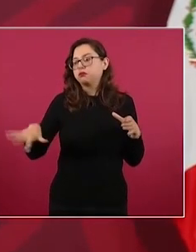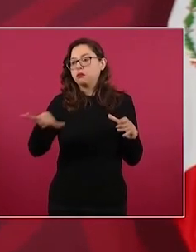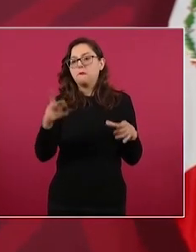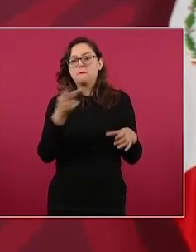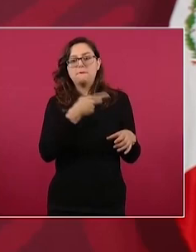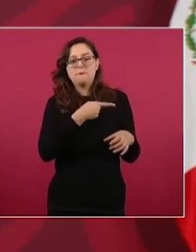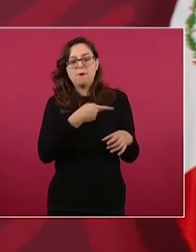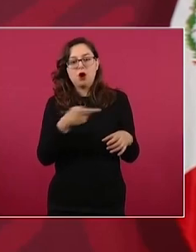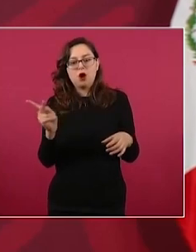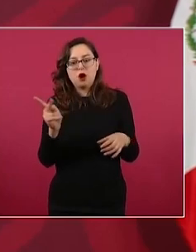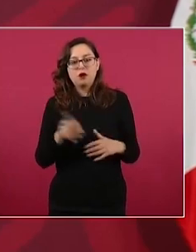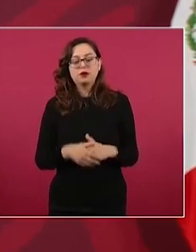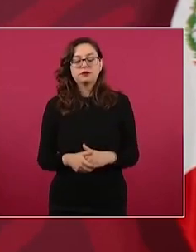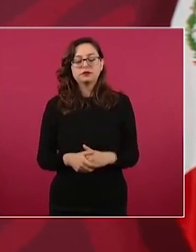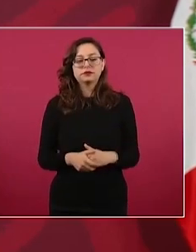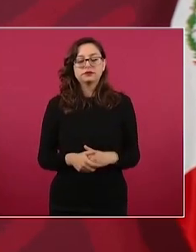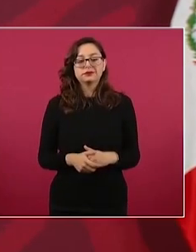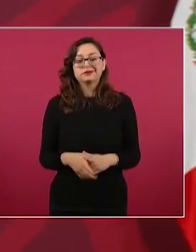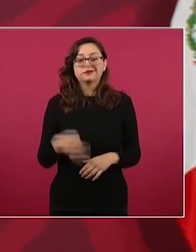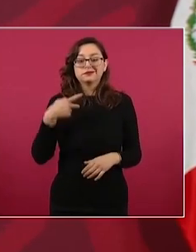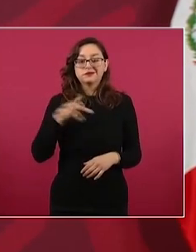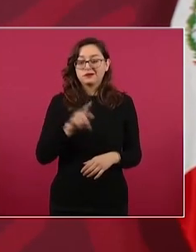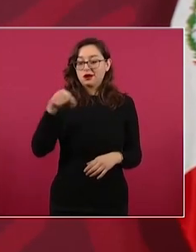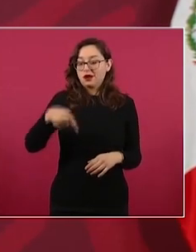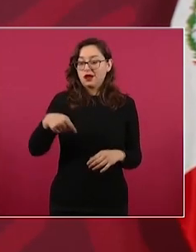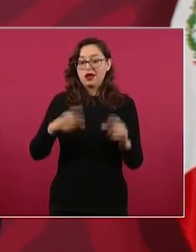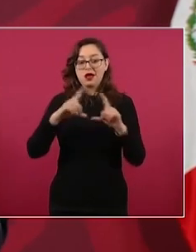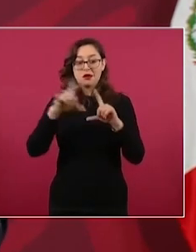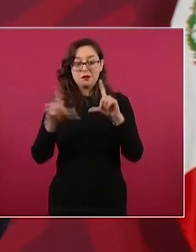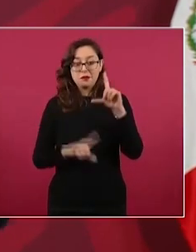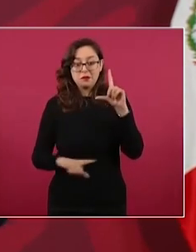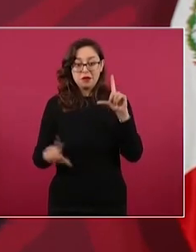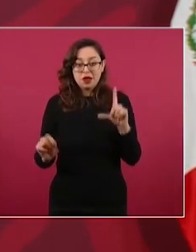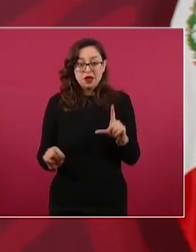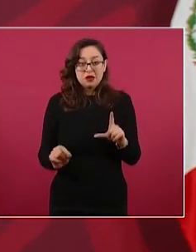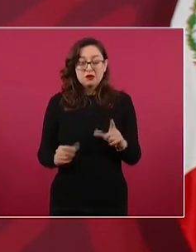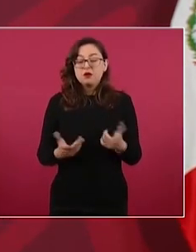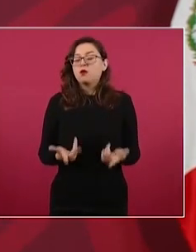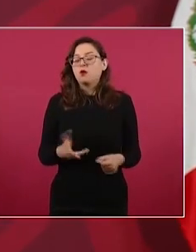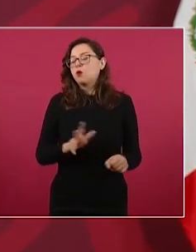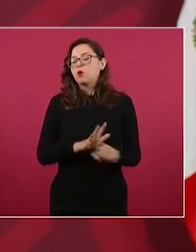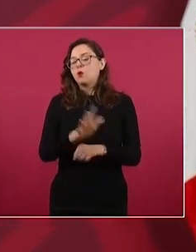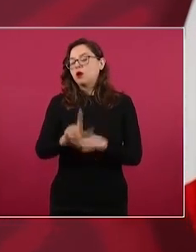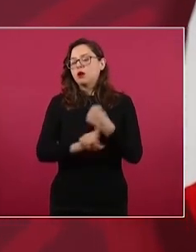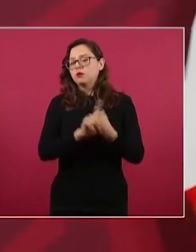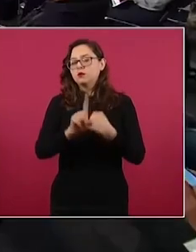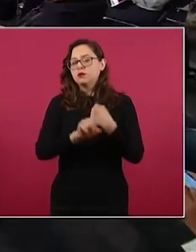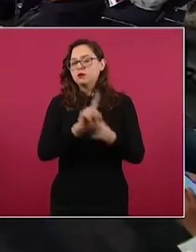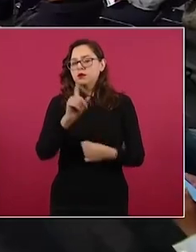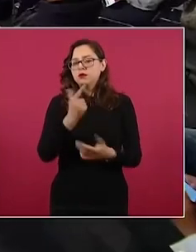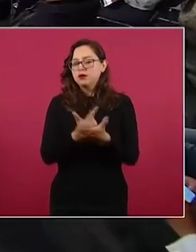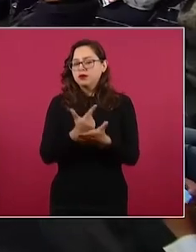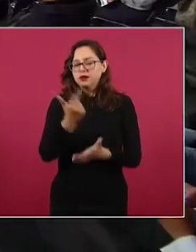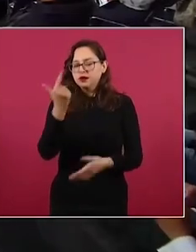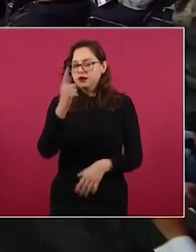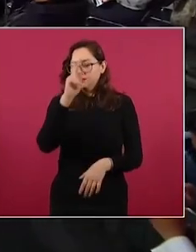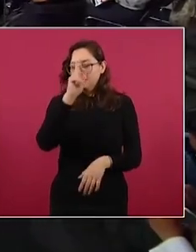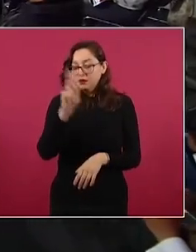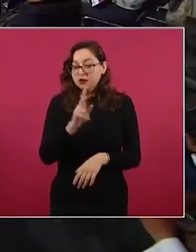no aplicaba en sentido estricto